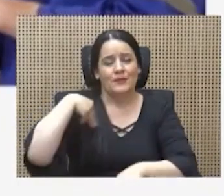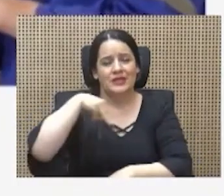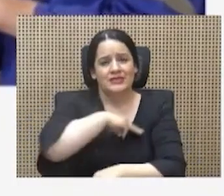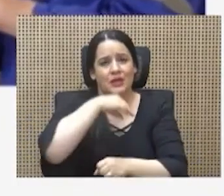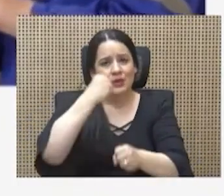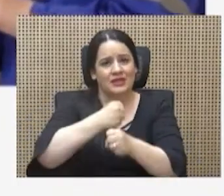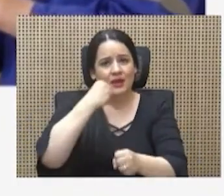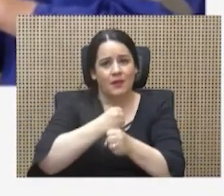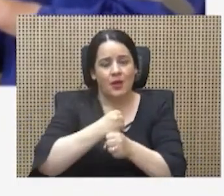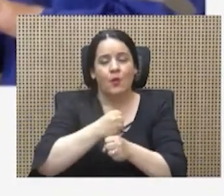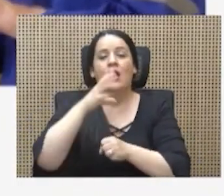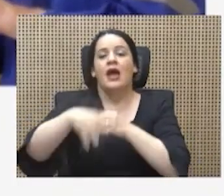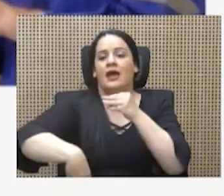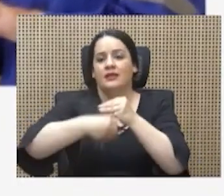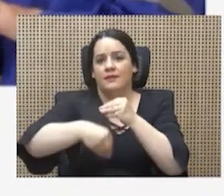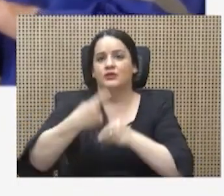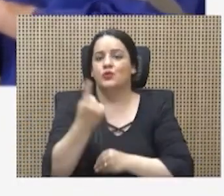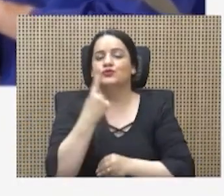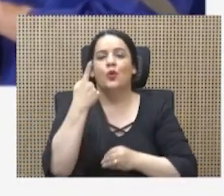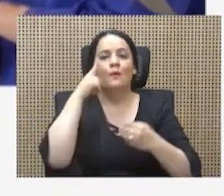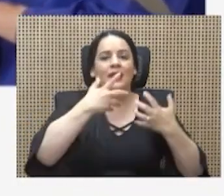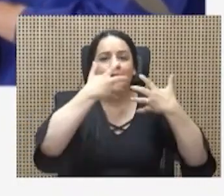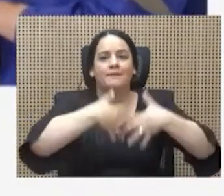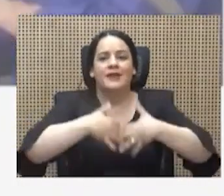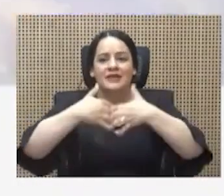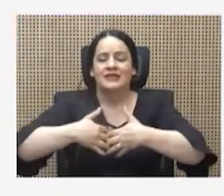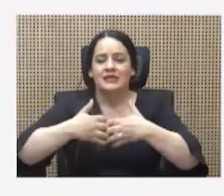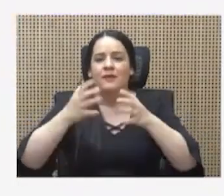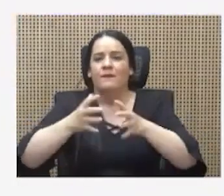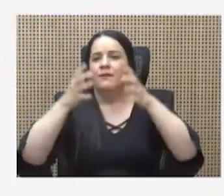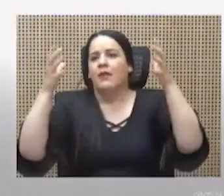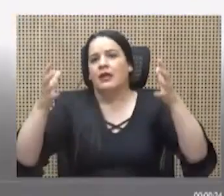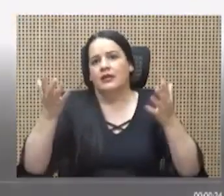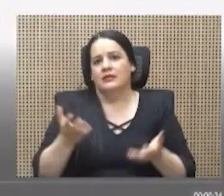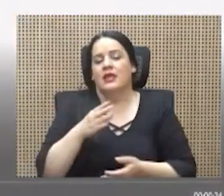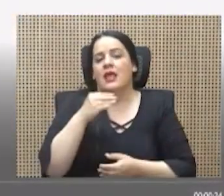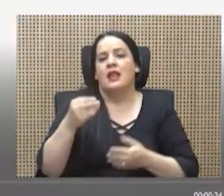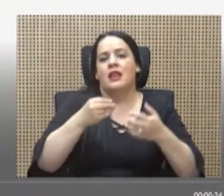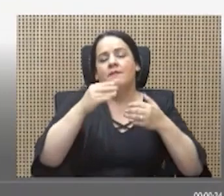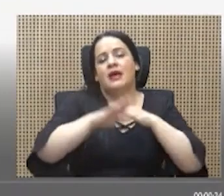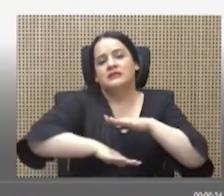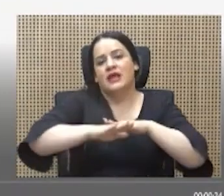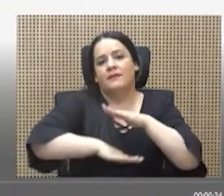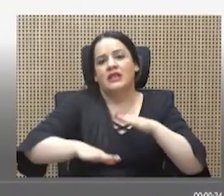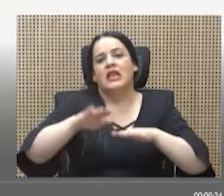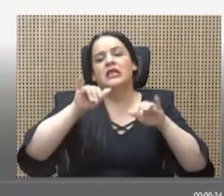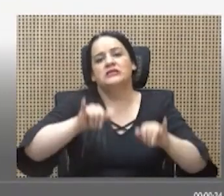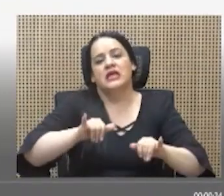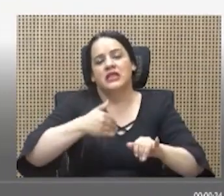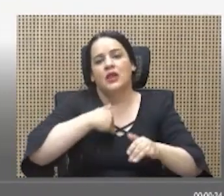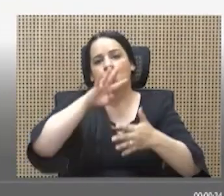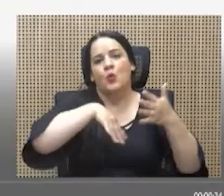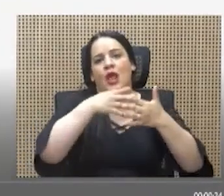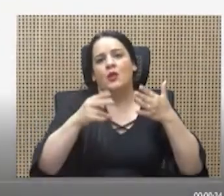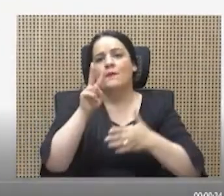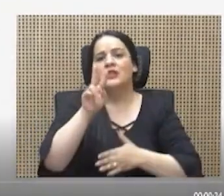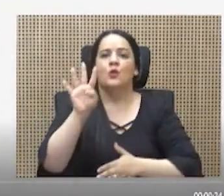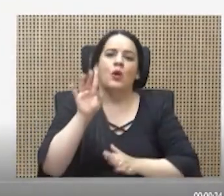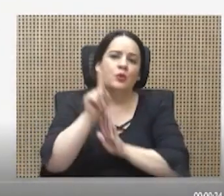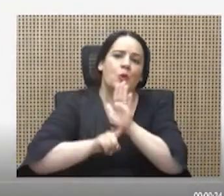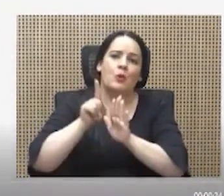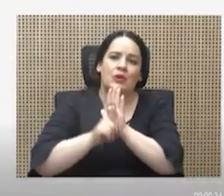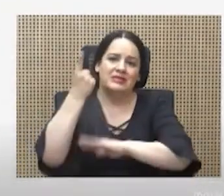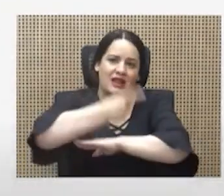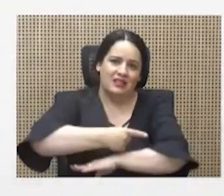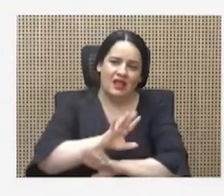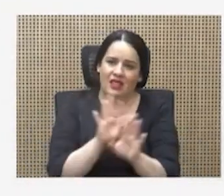Trabajo. Y además son solo para empresas muy calificadas, básicamente las que trabajan 24 horas al día. ¿Son obligatorias? Ya lo